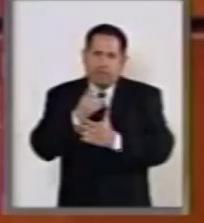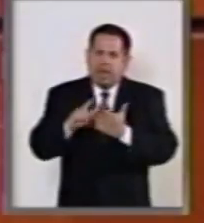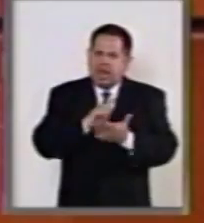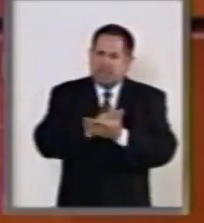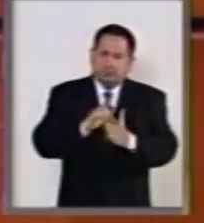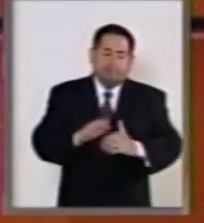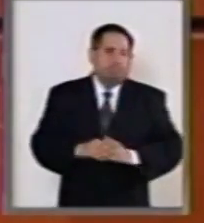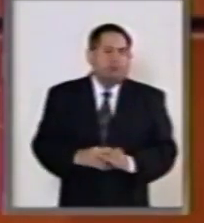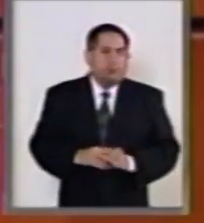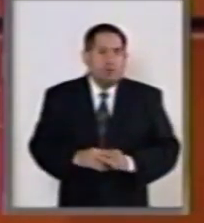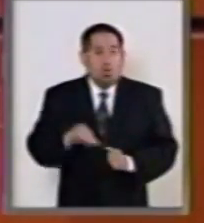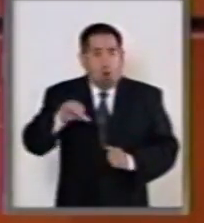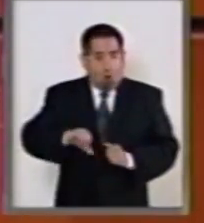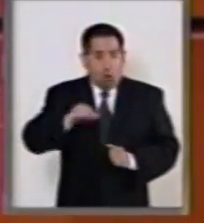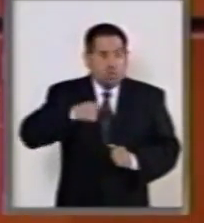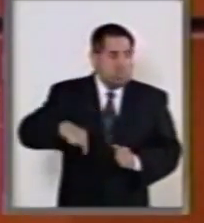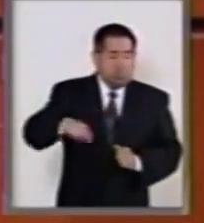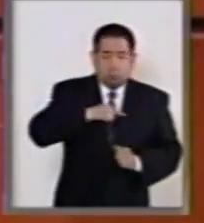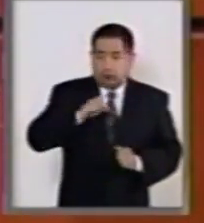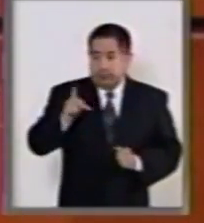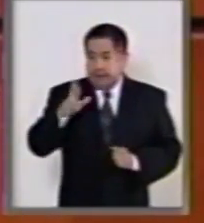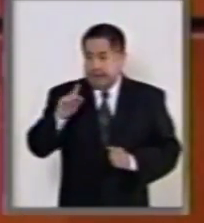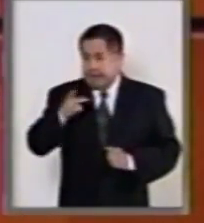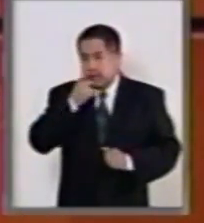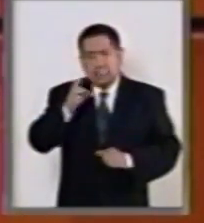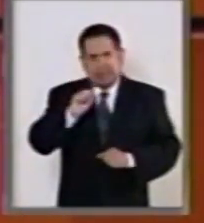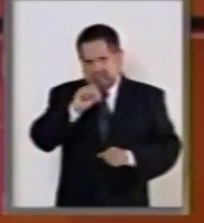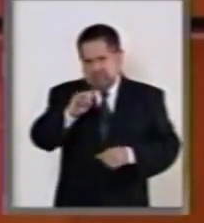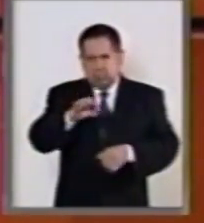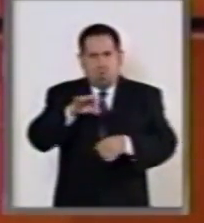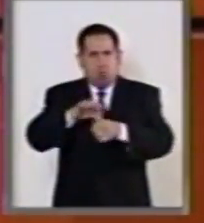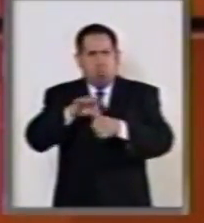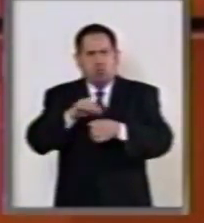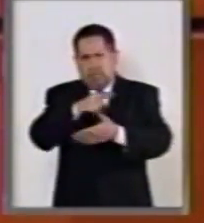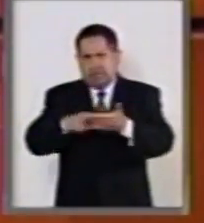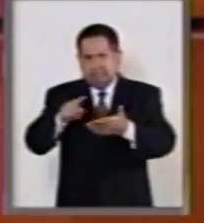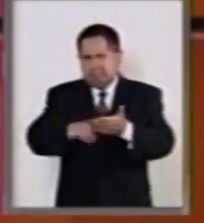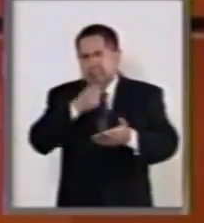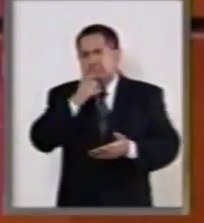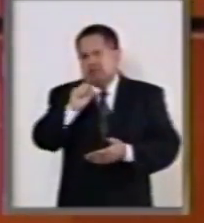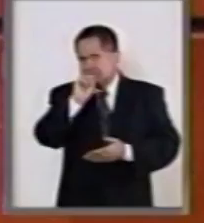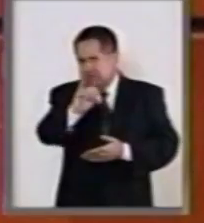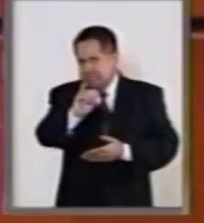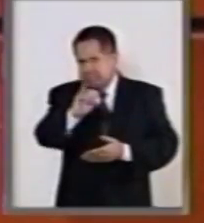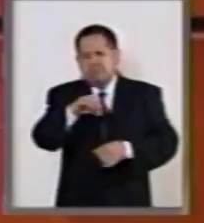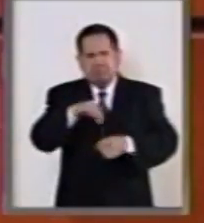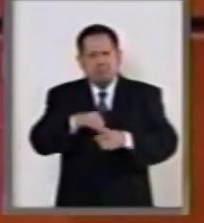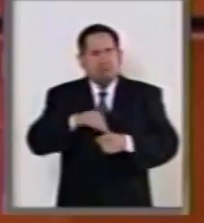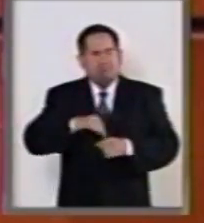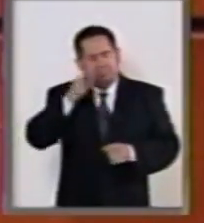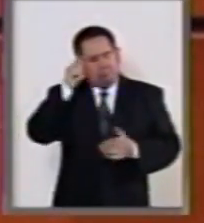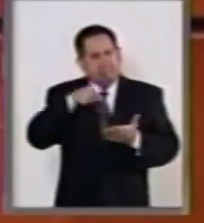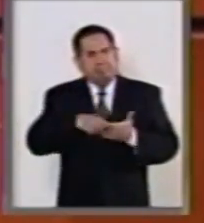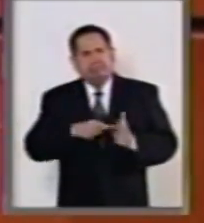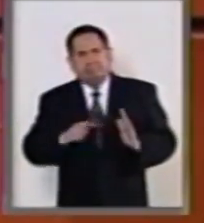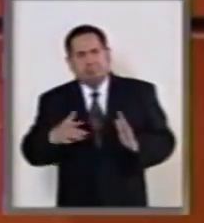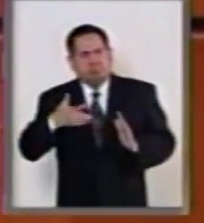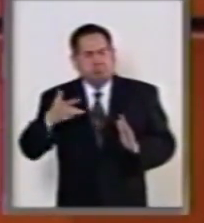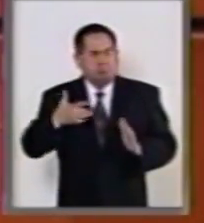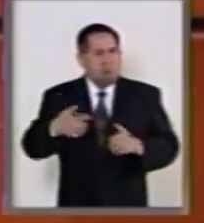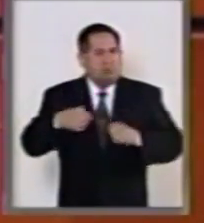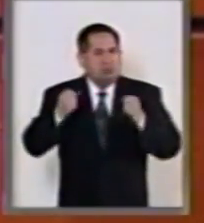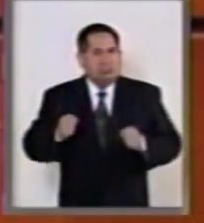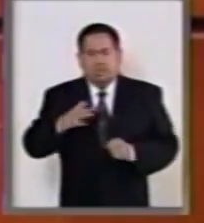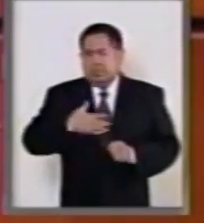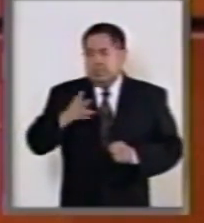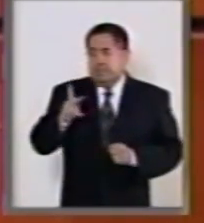Hoy votaremos a favor de esta minuta porque estamos convencidos en